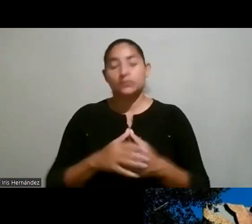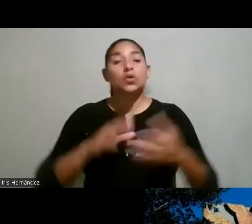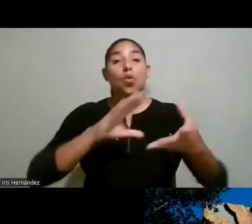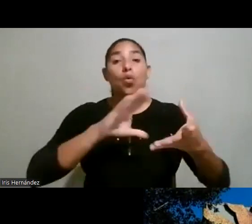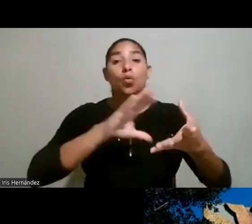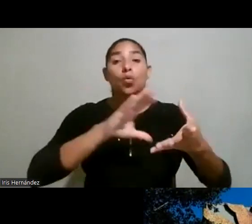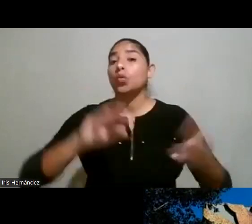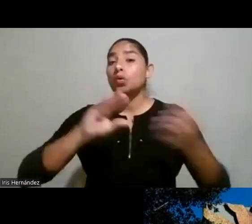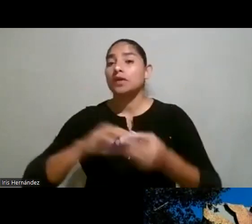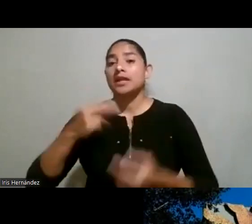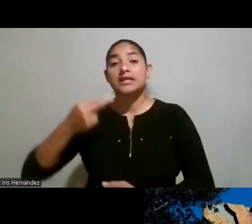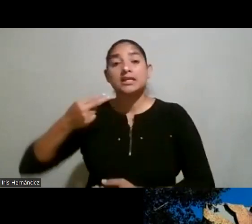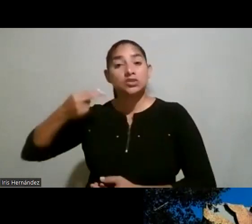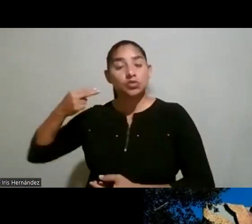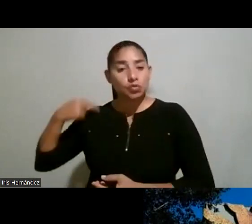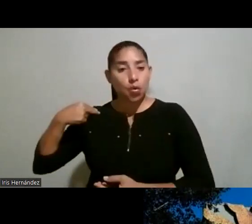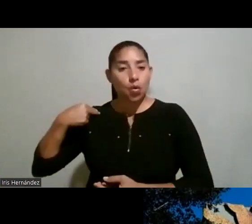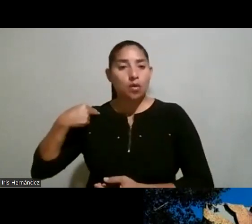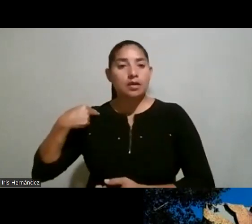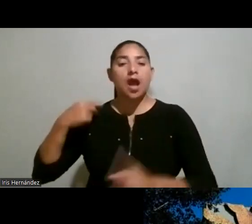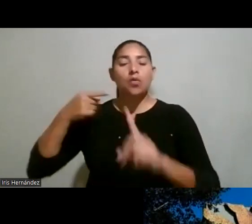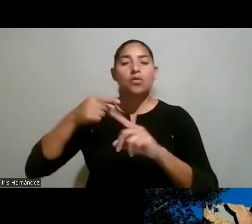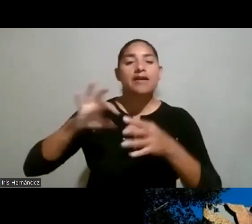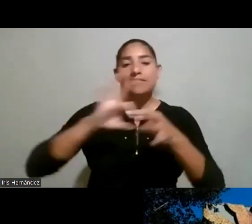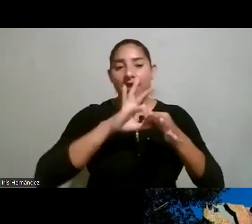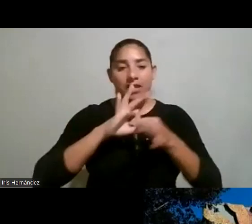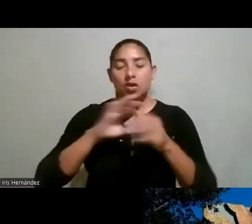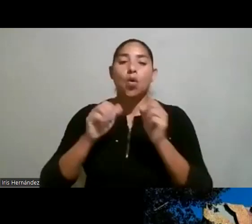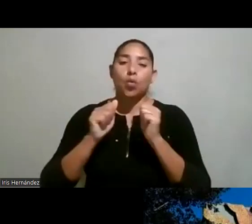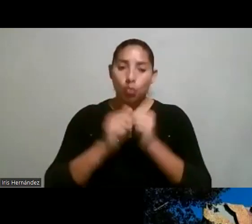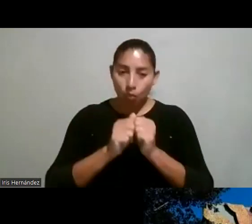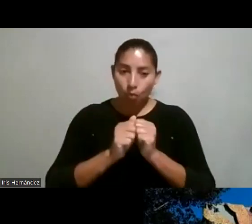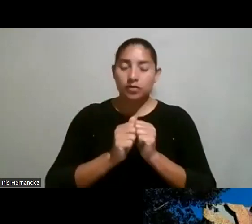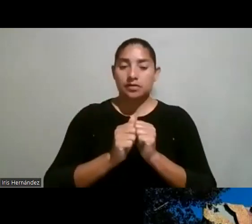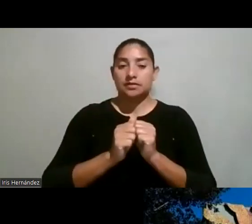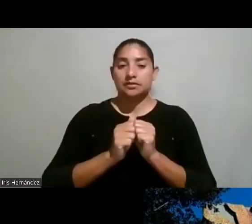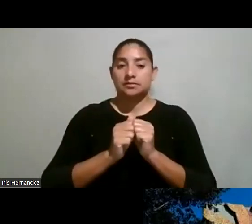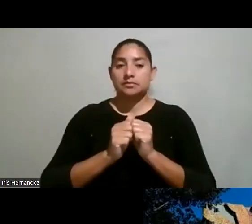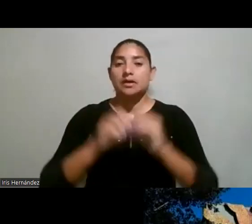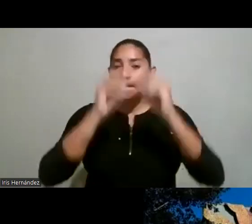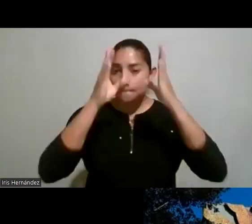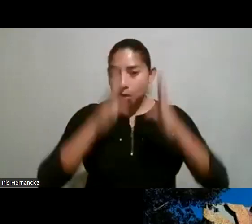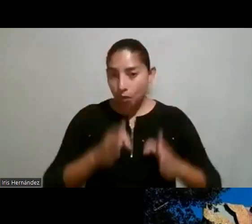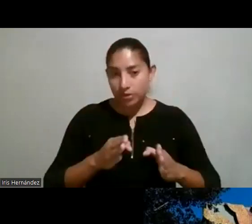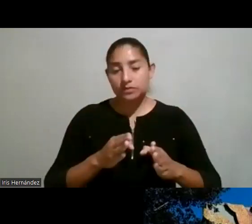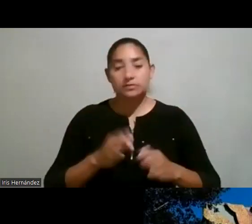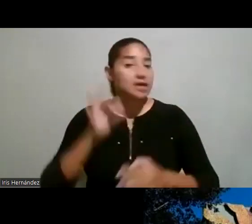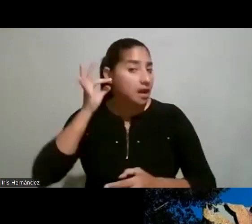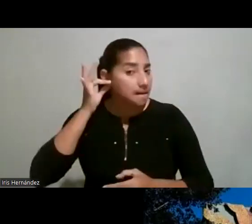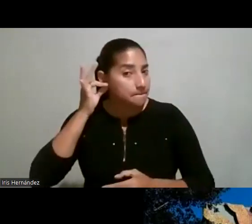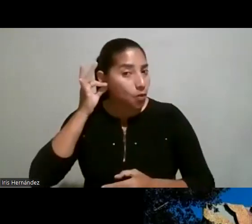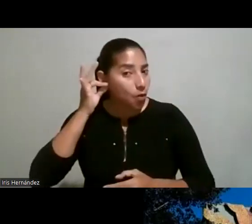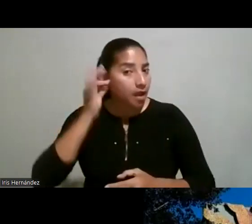historias verdad una historia que tuviera alguna relación con la profesión de la mujer que estaba